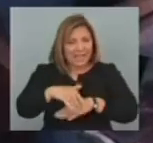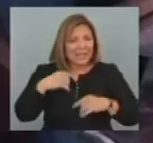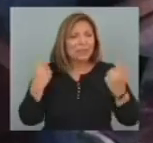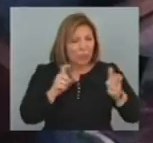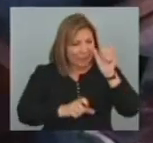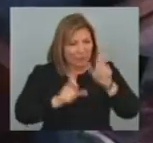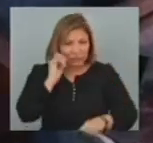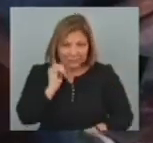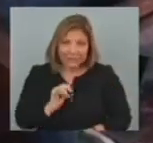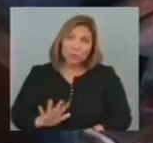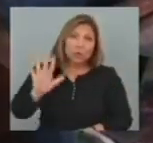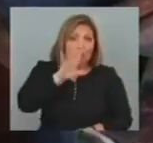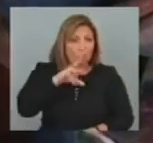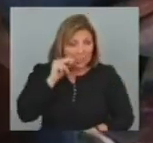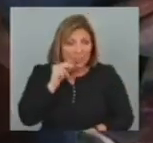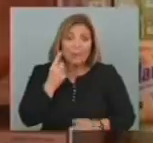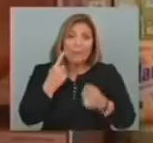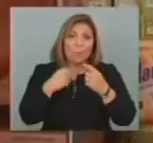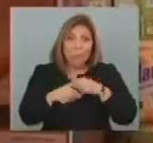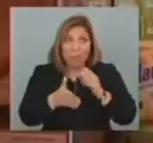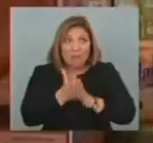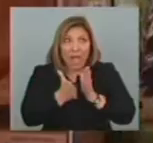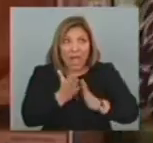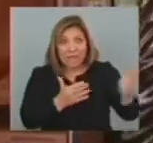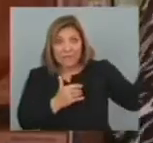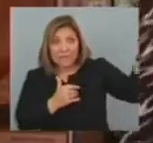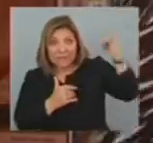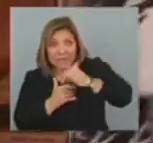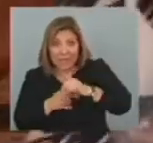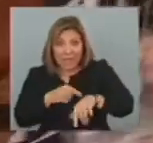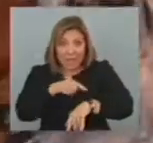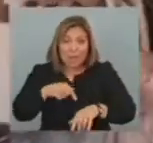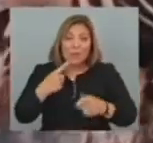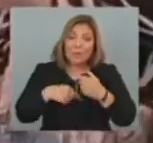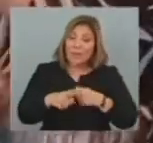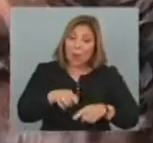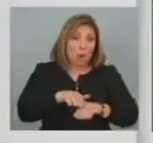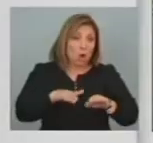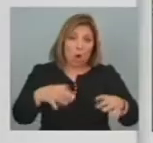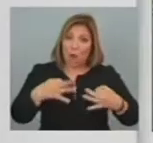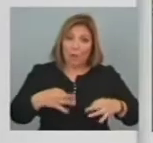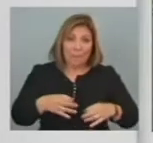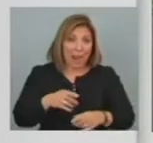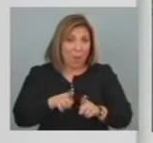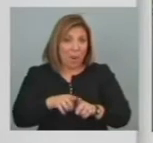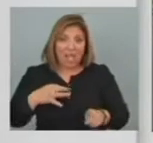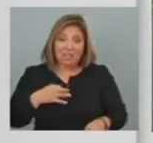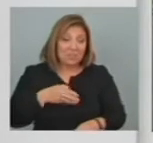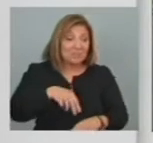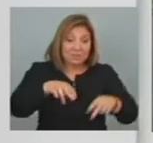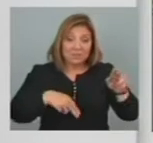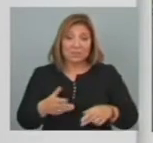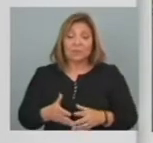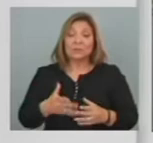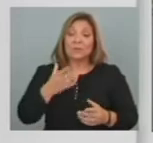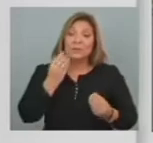y de todo el territorio sirio Por un posible ataque en las próximas horas La vida sigue siendo normal Pues amplio sector, como te dije,